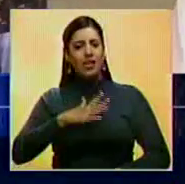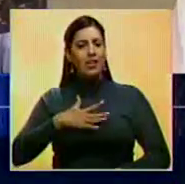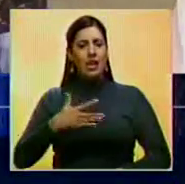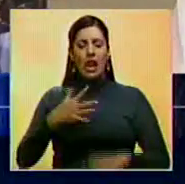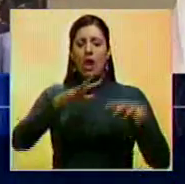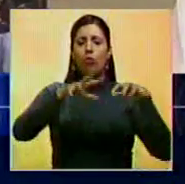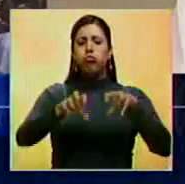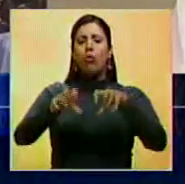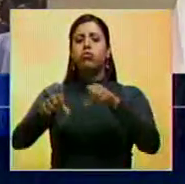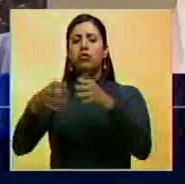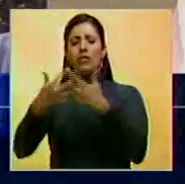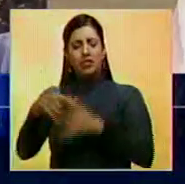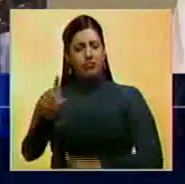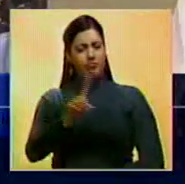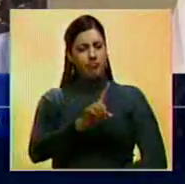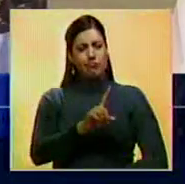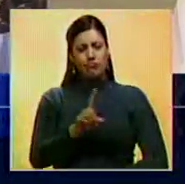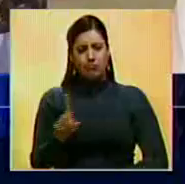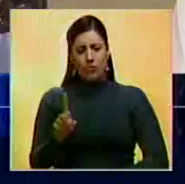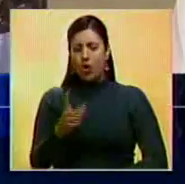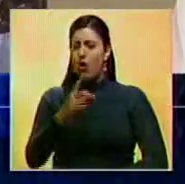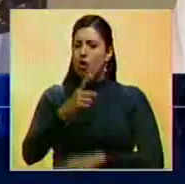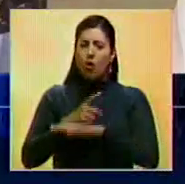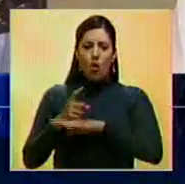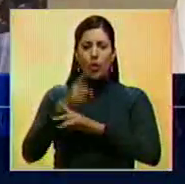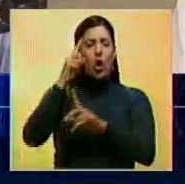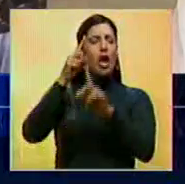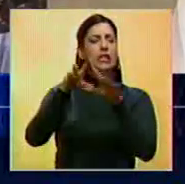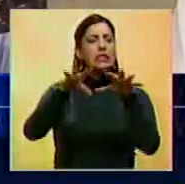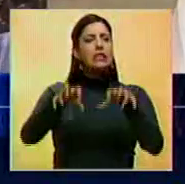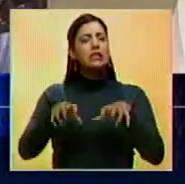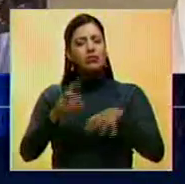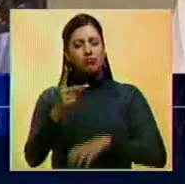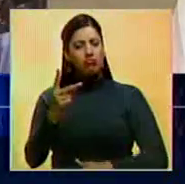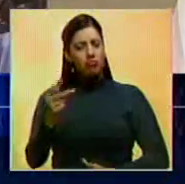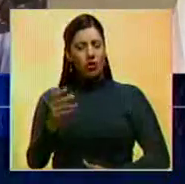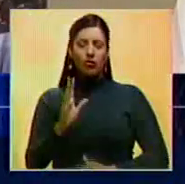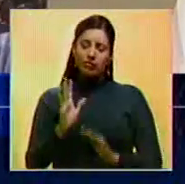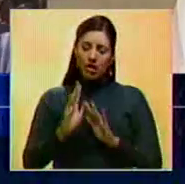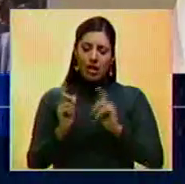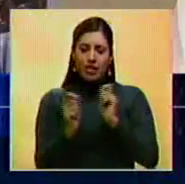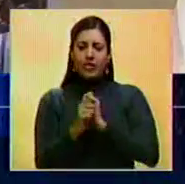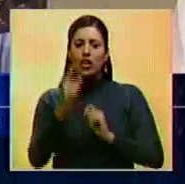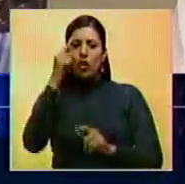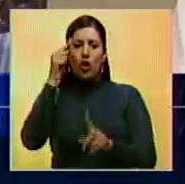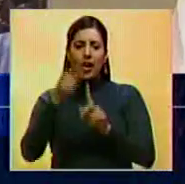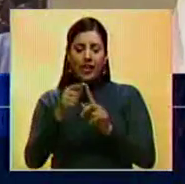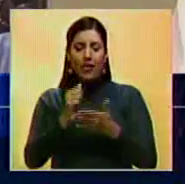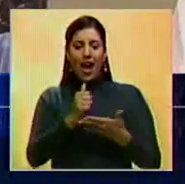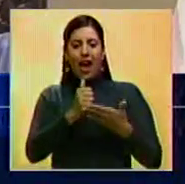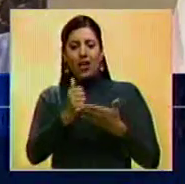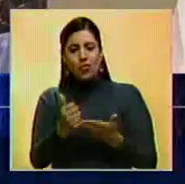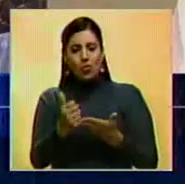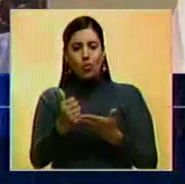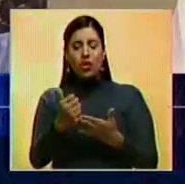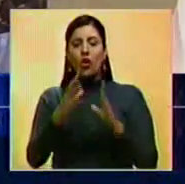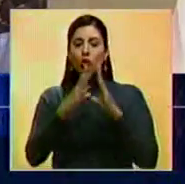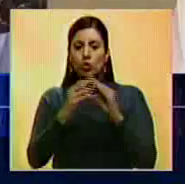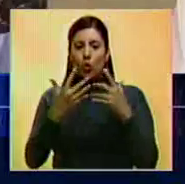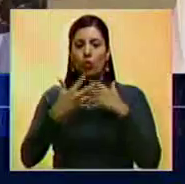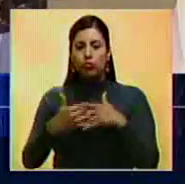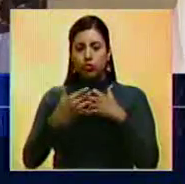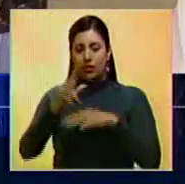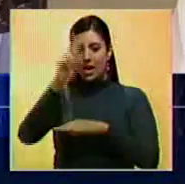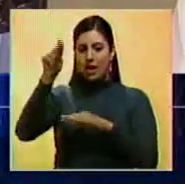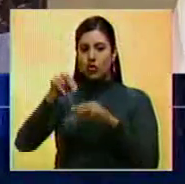en expropiar ninguna empresa. No es su objetivo. Por el contrario, el objetivo es apalancar toda la producción